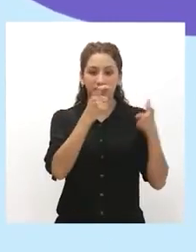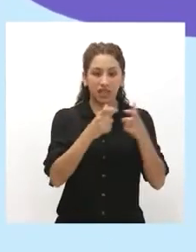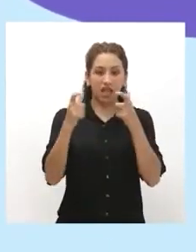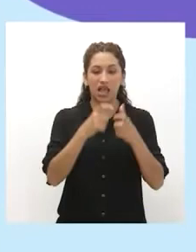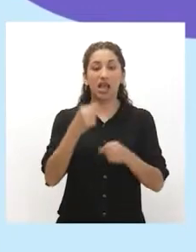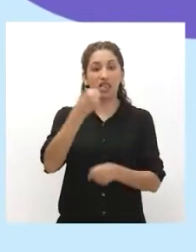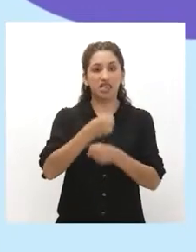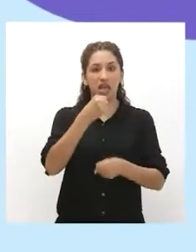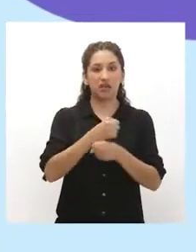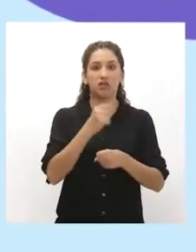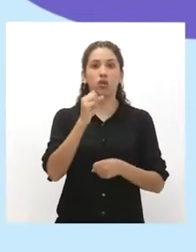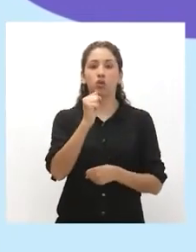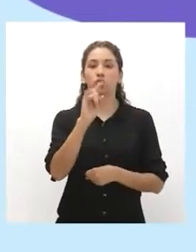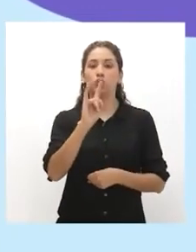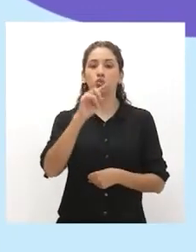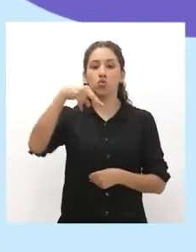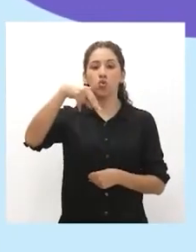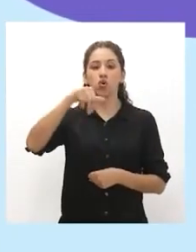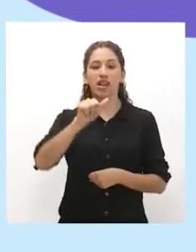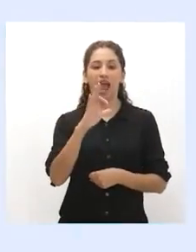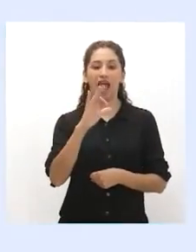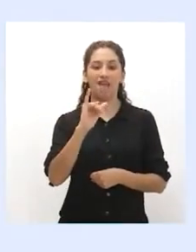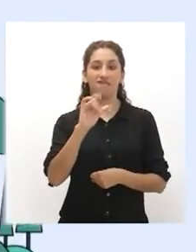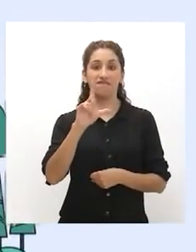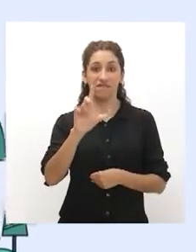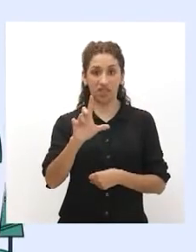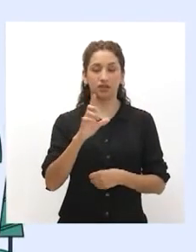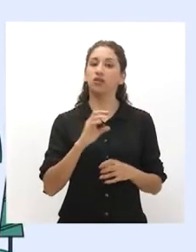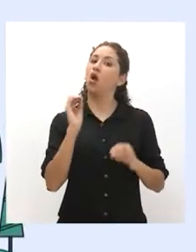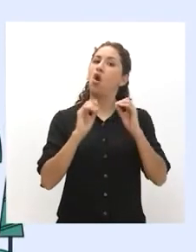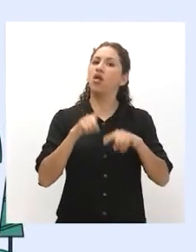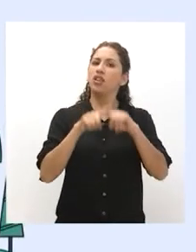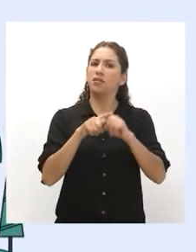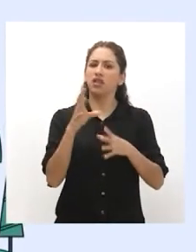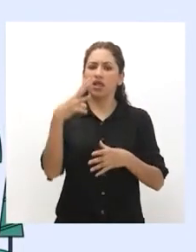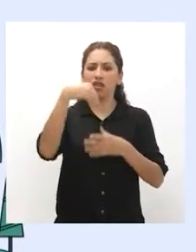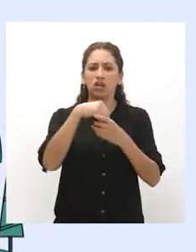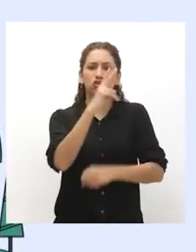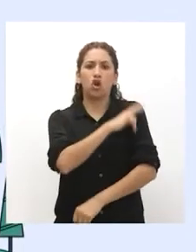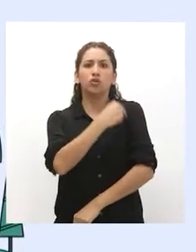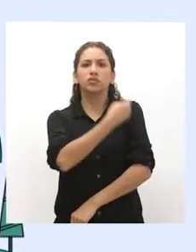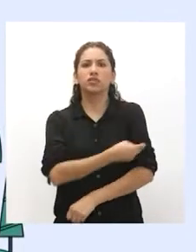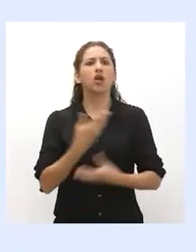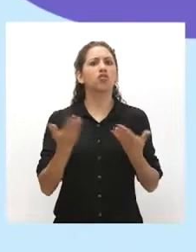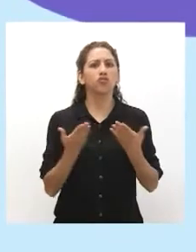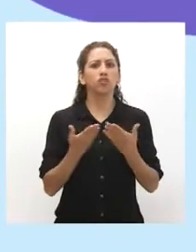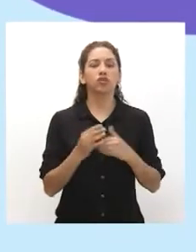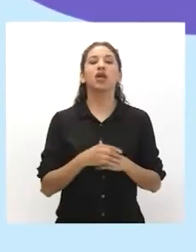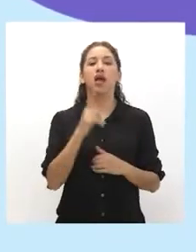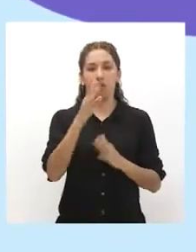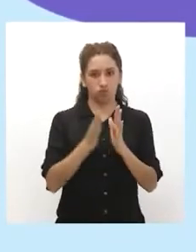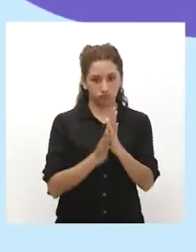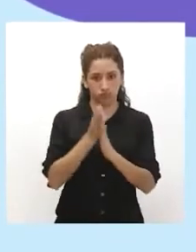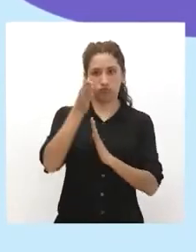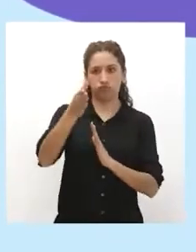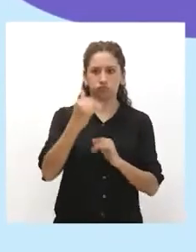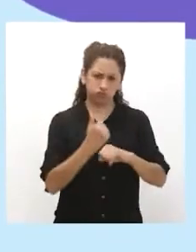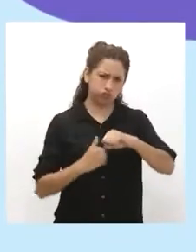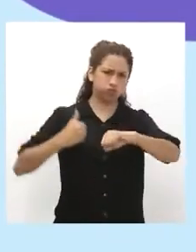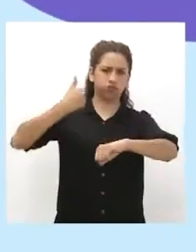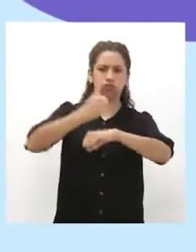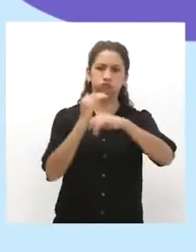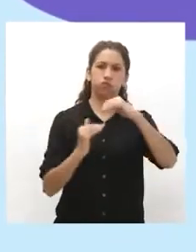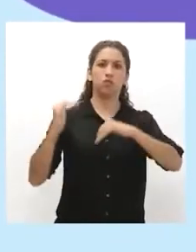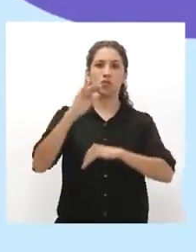Laboral, es decir, la SUNAFIL. Si se produjera en un centro de salud, puedes presentar tu queja en la Superintendencia